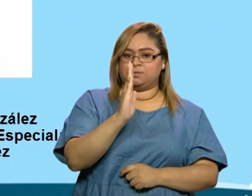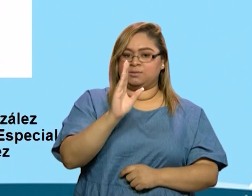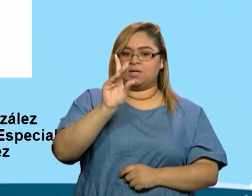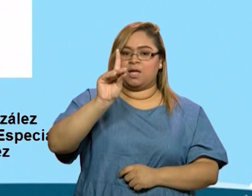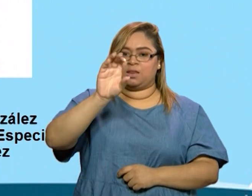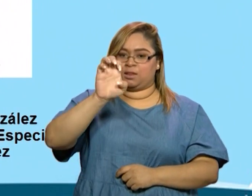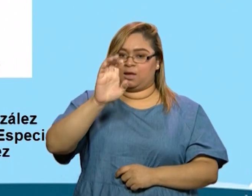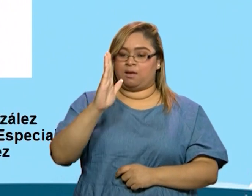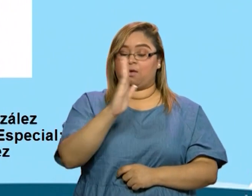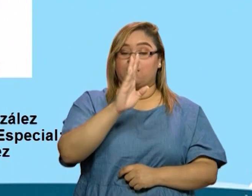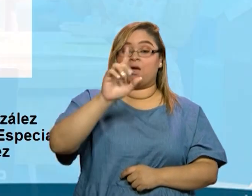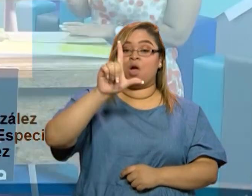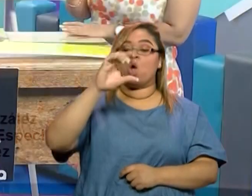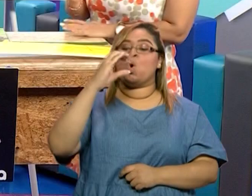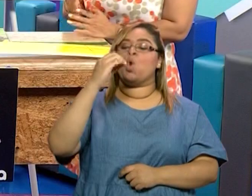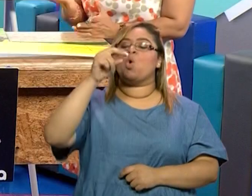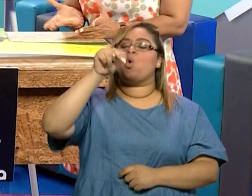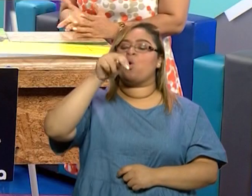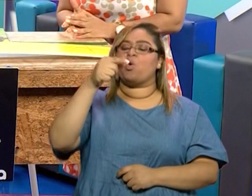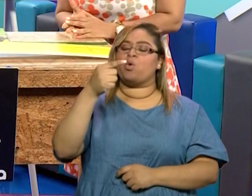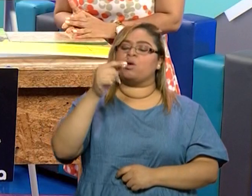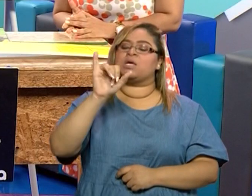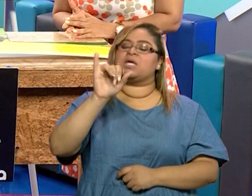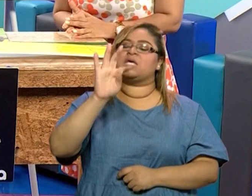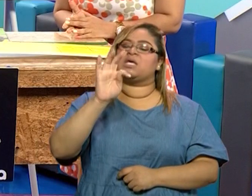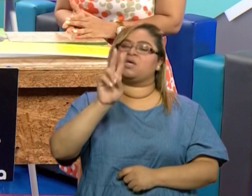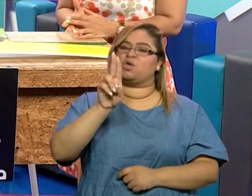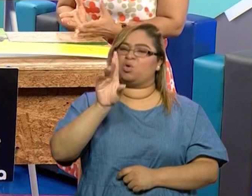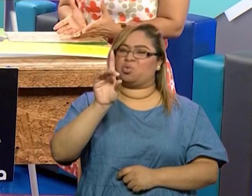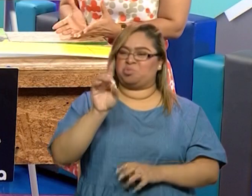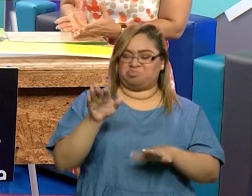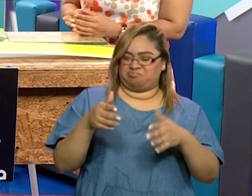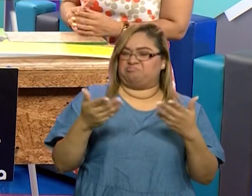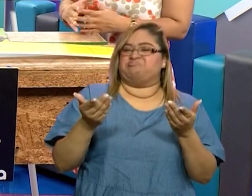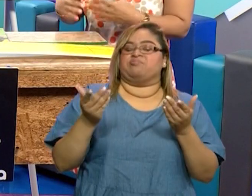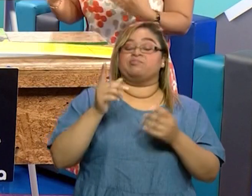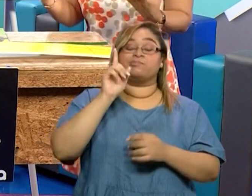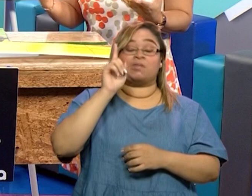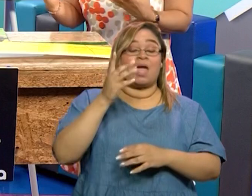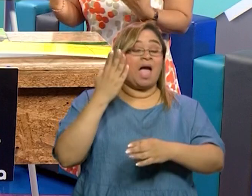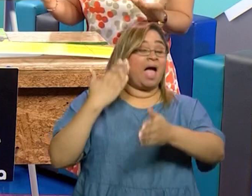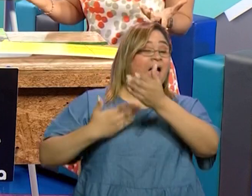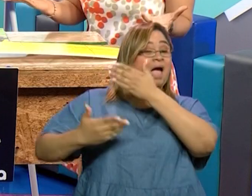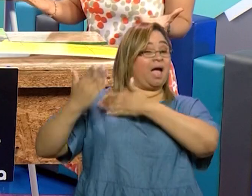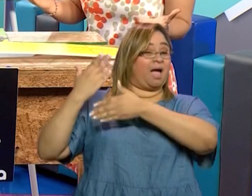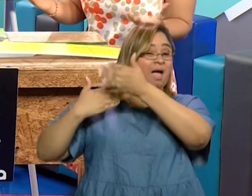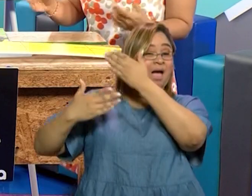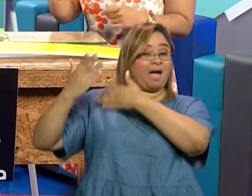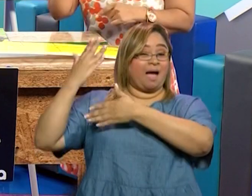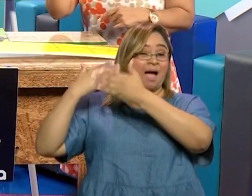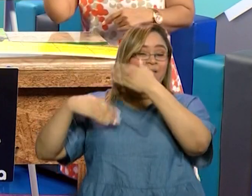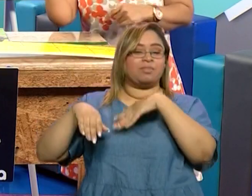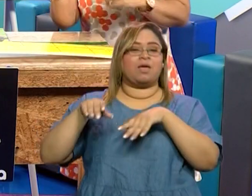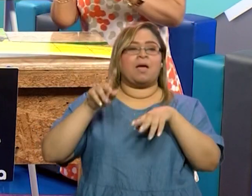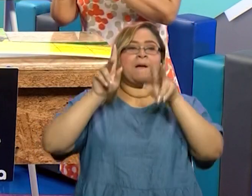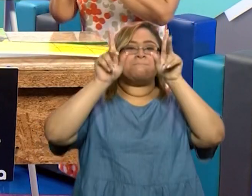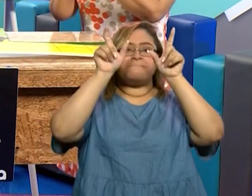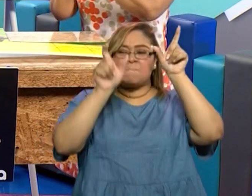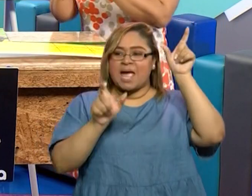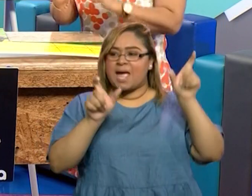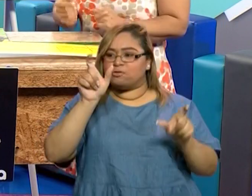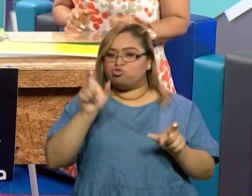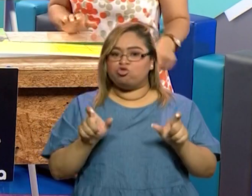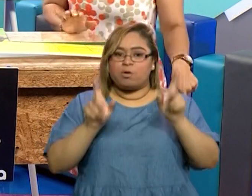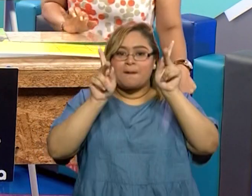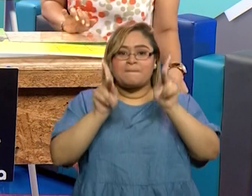Michelle, mira, antes las personas medían según lo que quisieran medir por una cuarta,